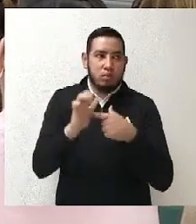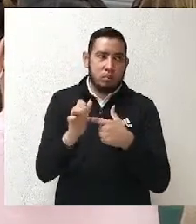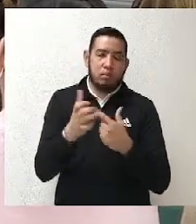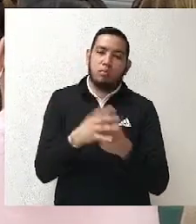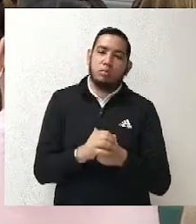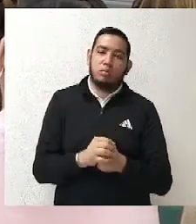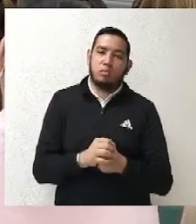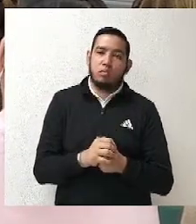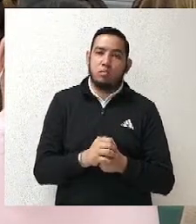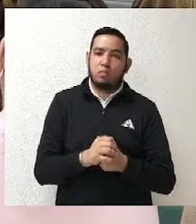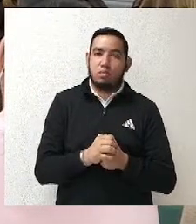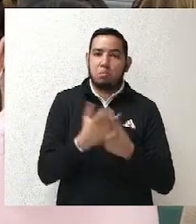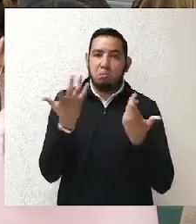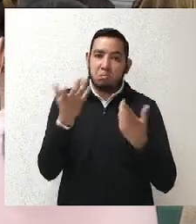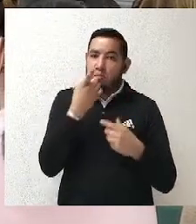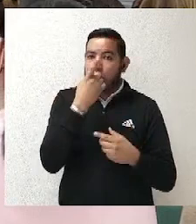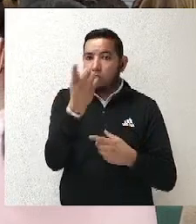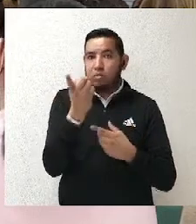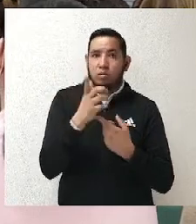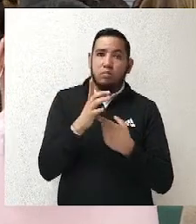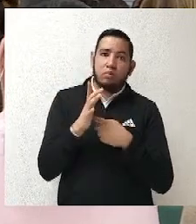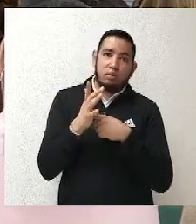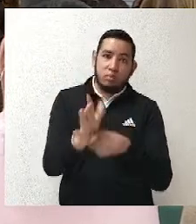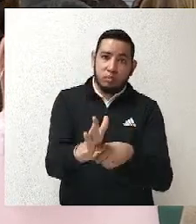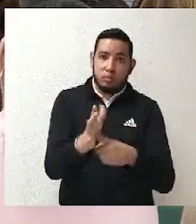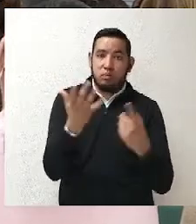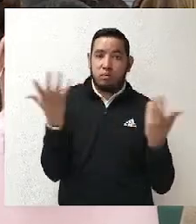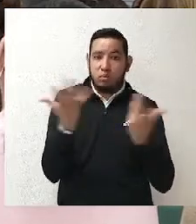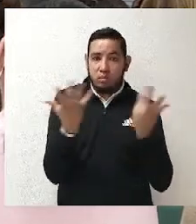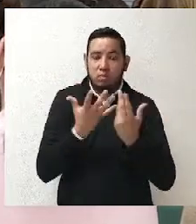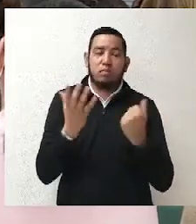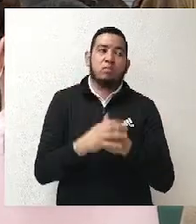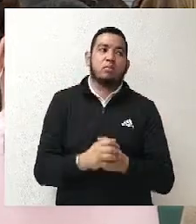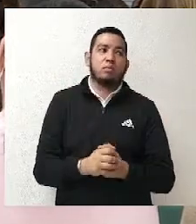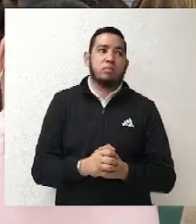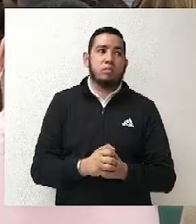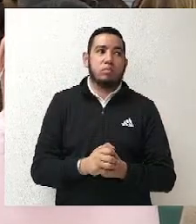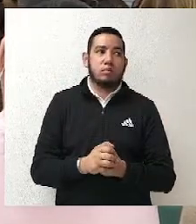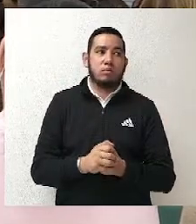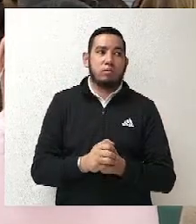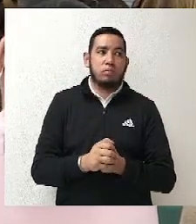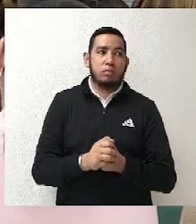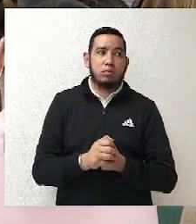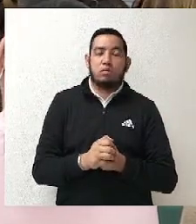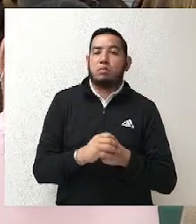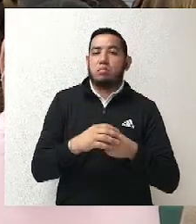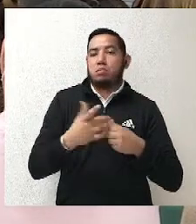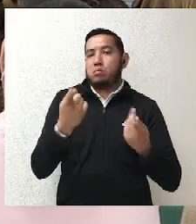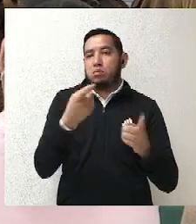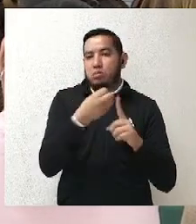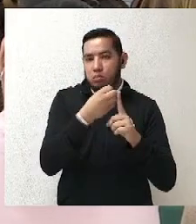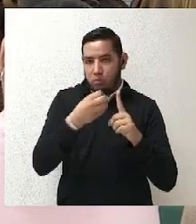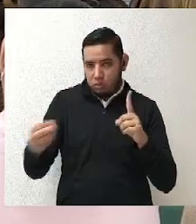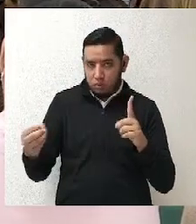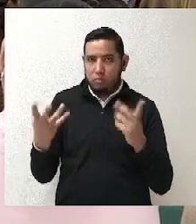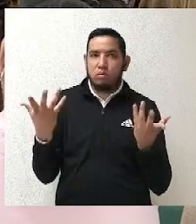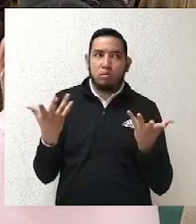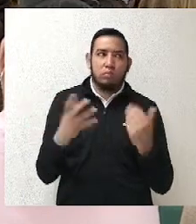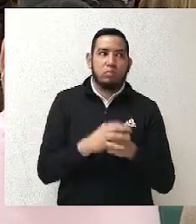encuestas y efectivamente que pudo, que realizó Morena de acuerdo a su autoorganización y a